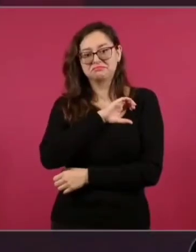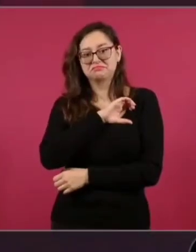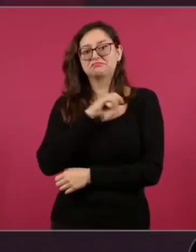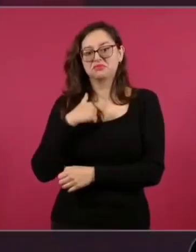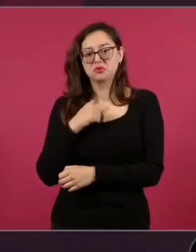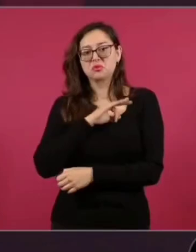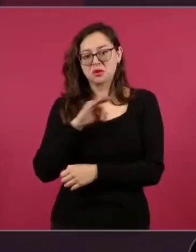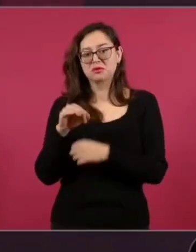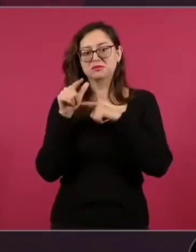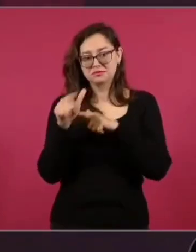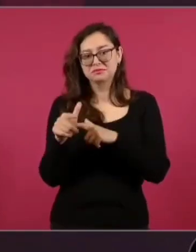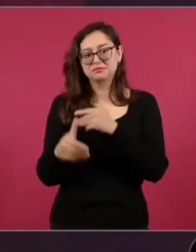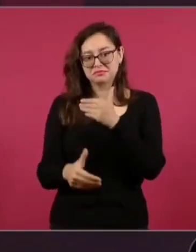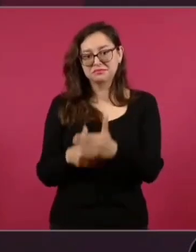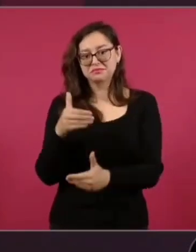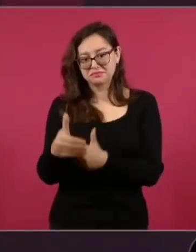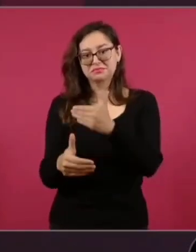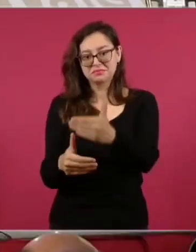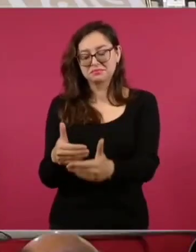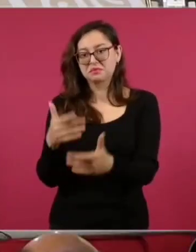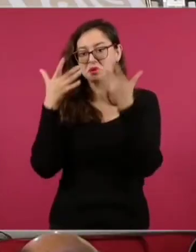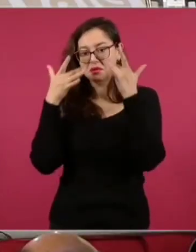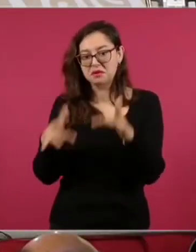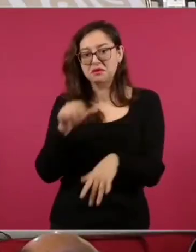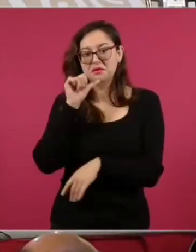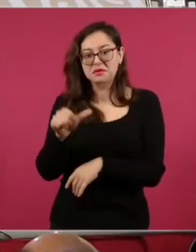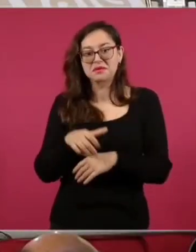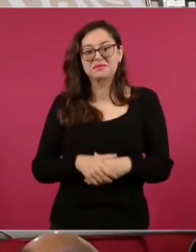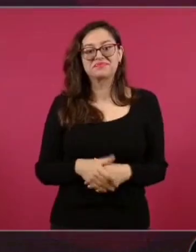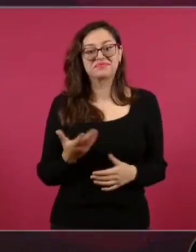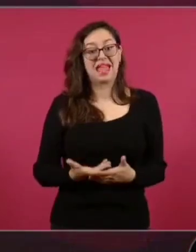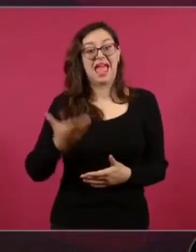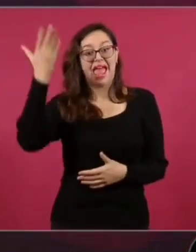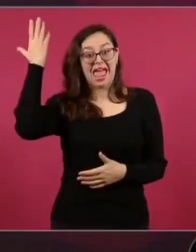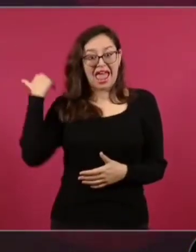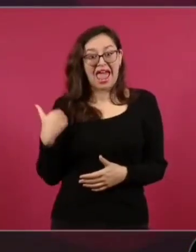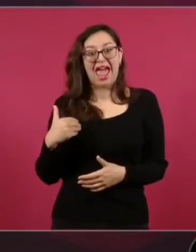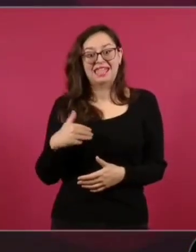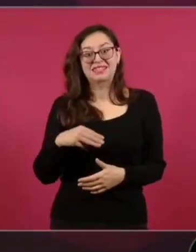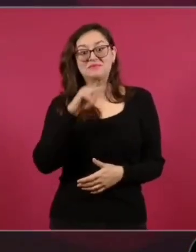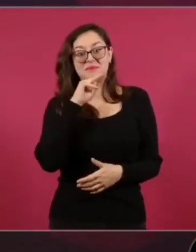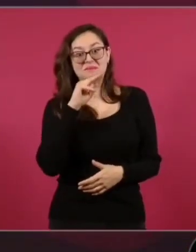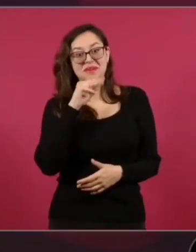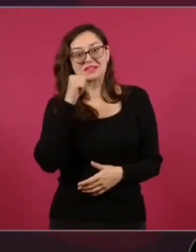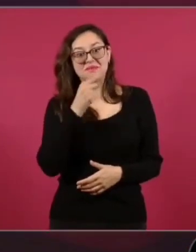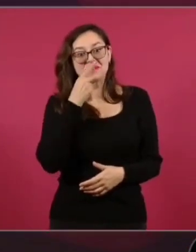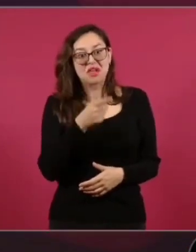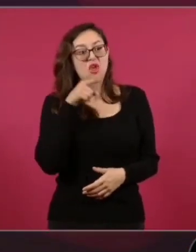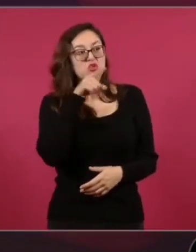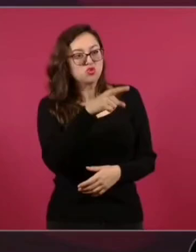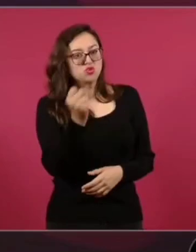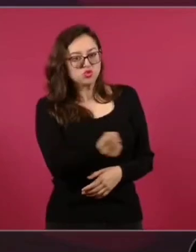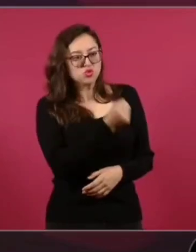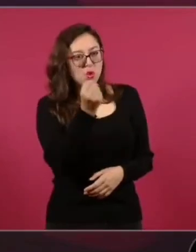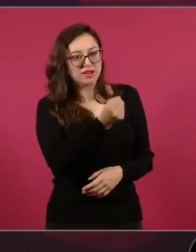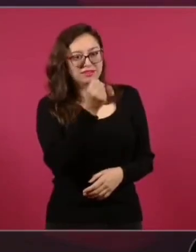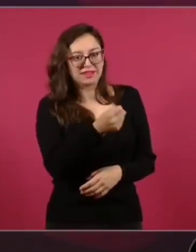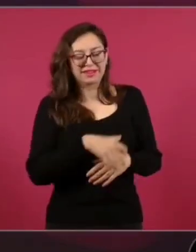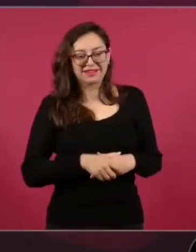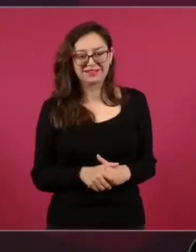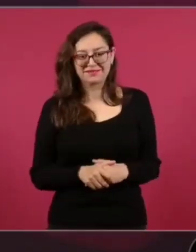hacia adelante, para no claudicar. Decía mi mamá cuando lo conoció, qué sortudo eres, te llevas a mi hija Beatriz.